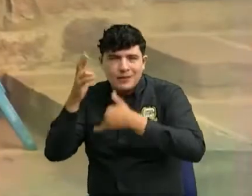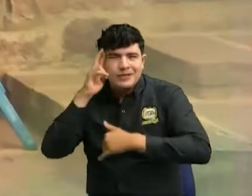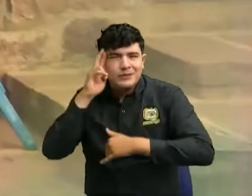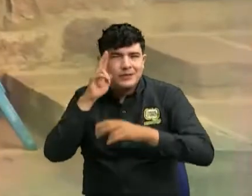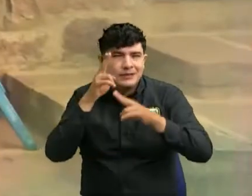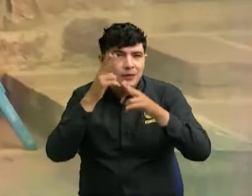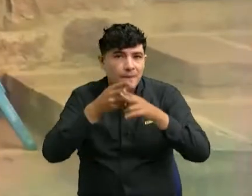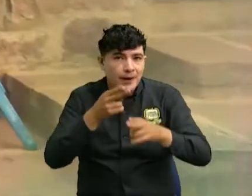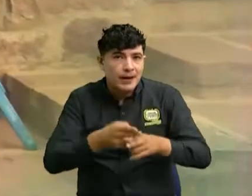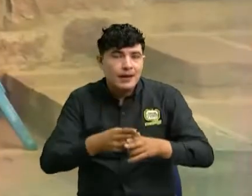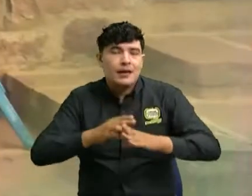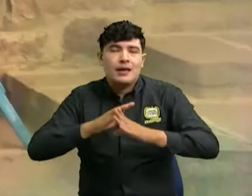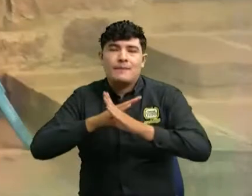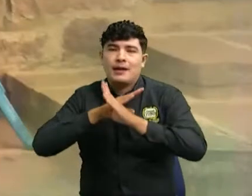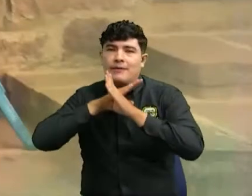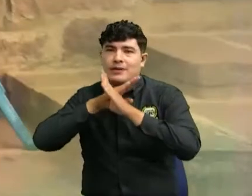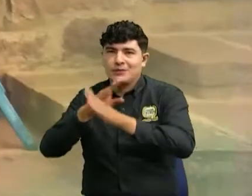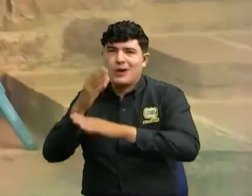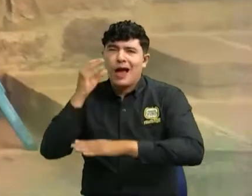abuelas